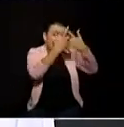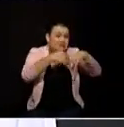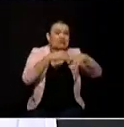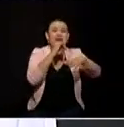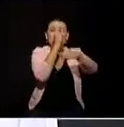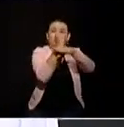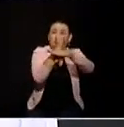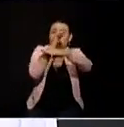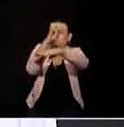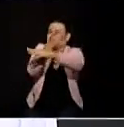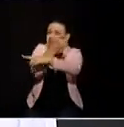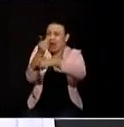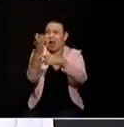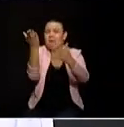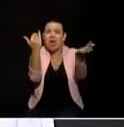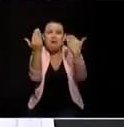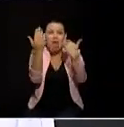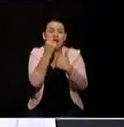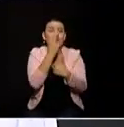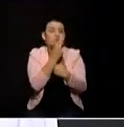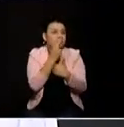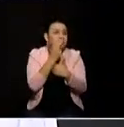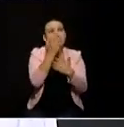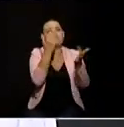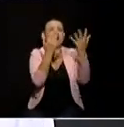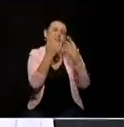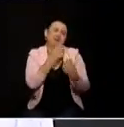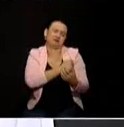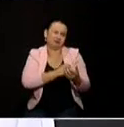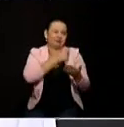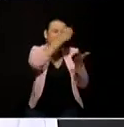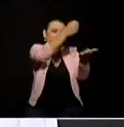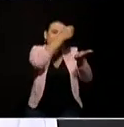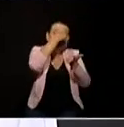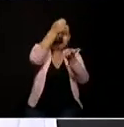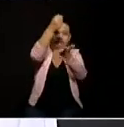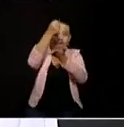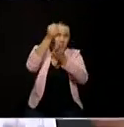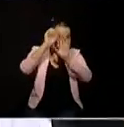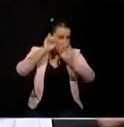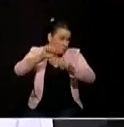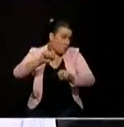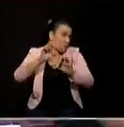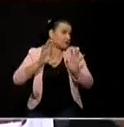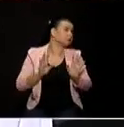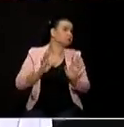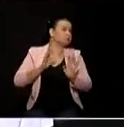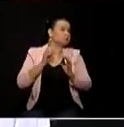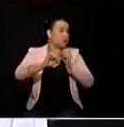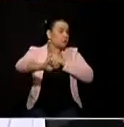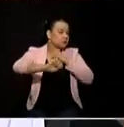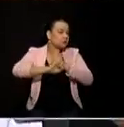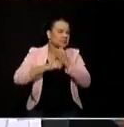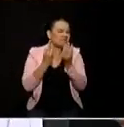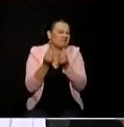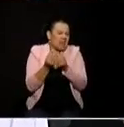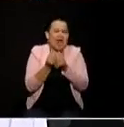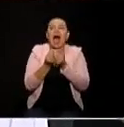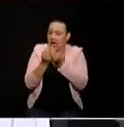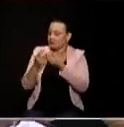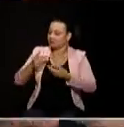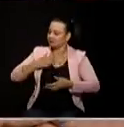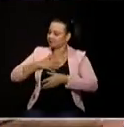donar recursos para dichos siembra y dicha reforestación